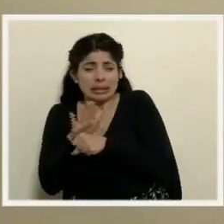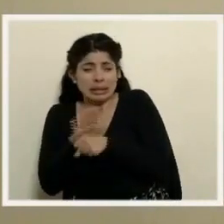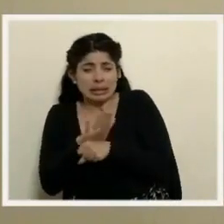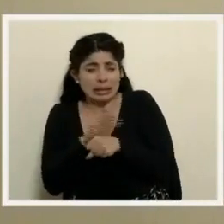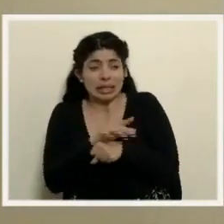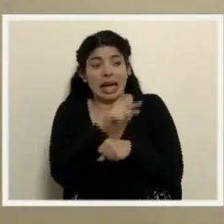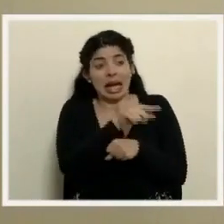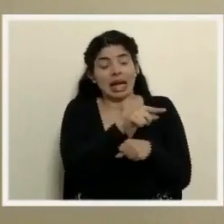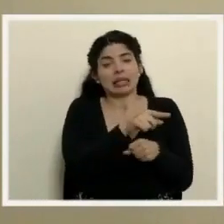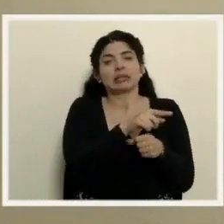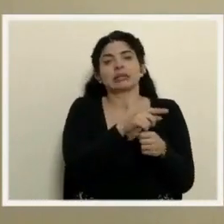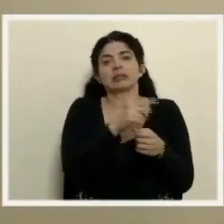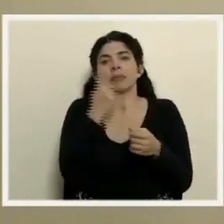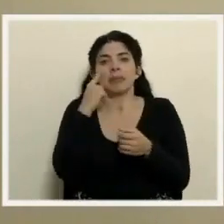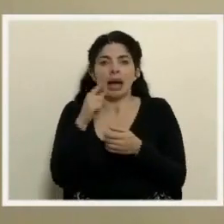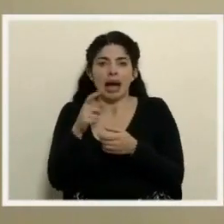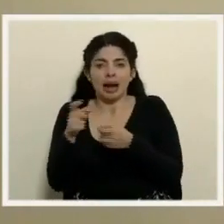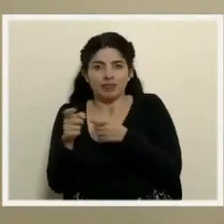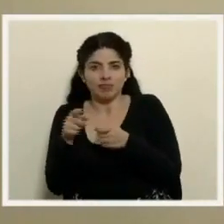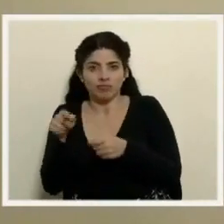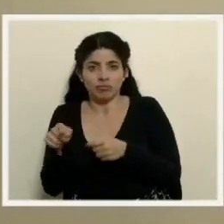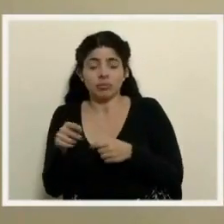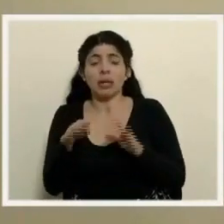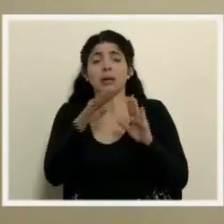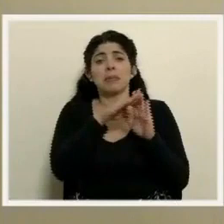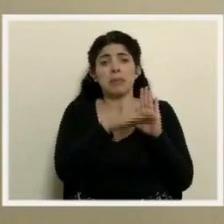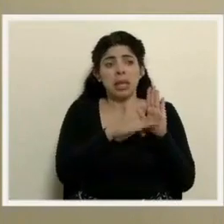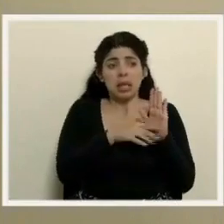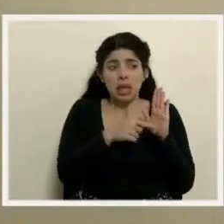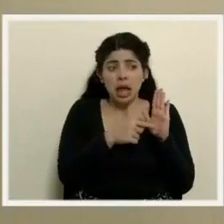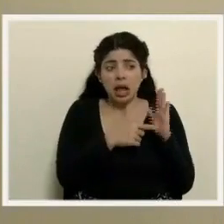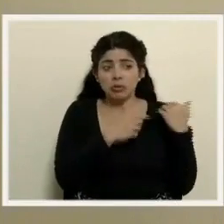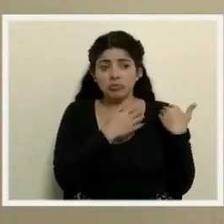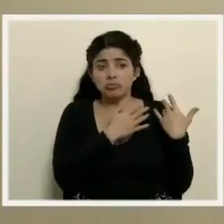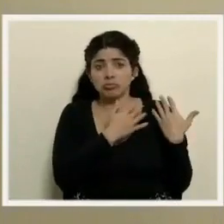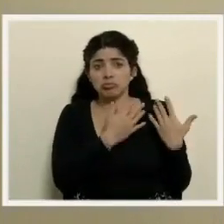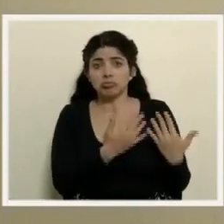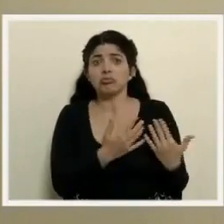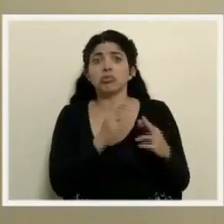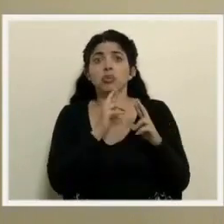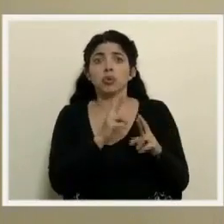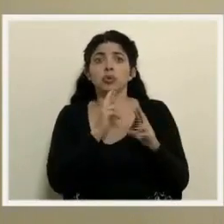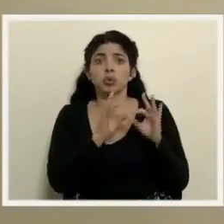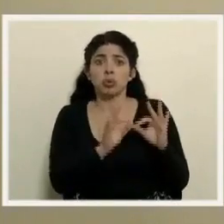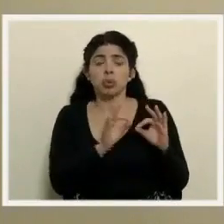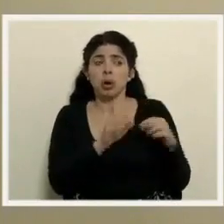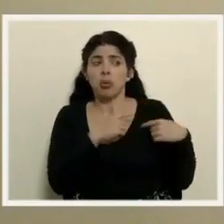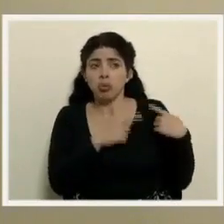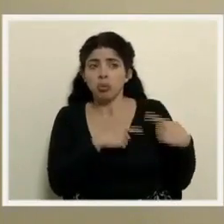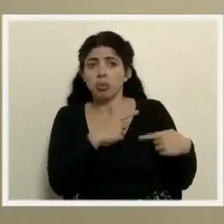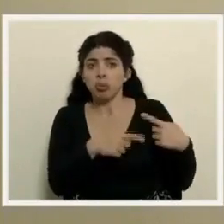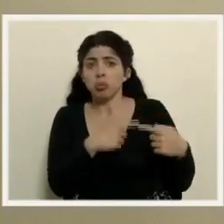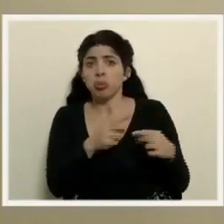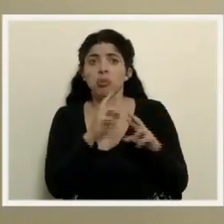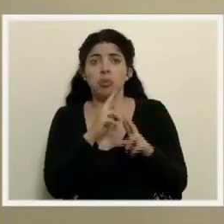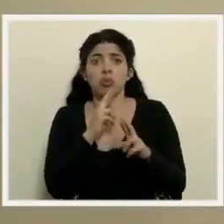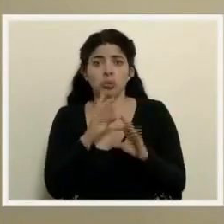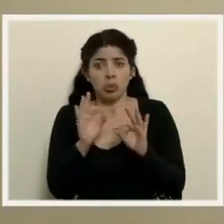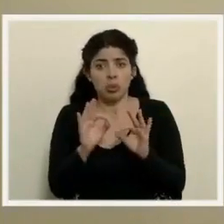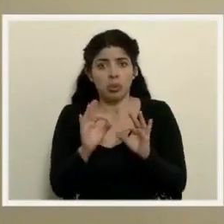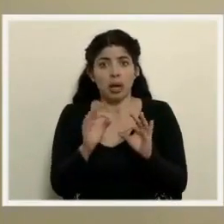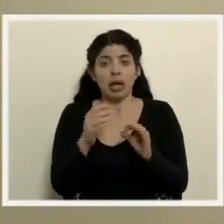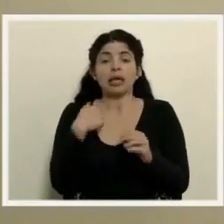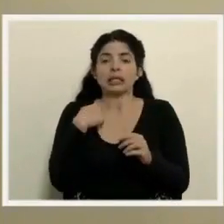Entonces, creo que en esto las medidas han estado surtiendo el efecto en el sentido de que, pues claro, y siempre llamamos a que